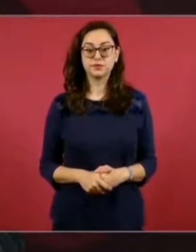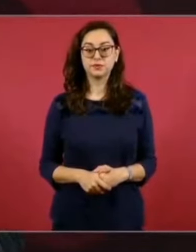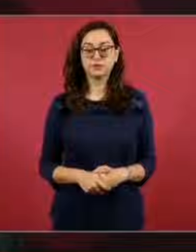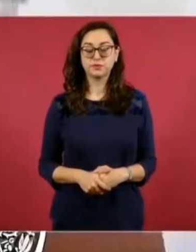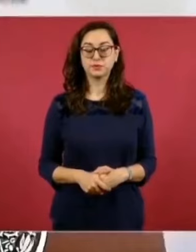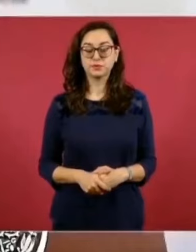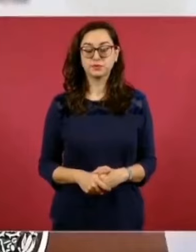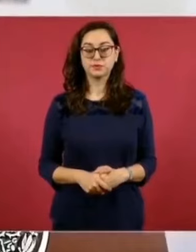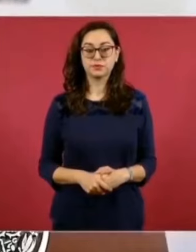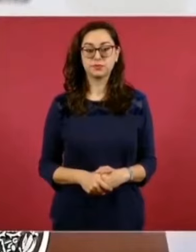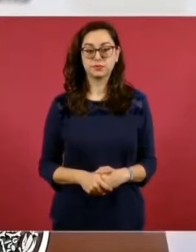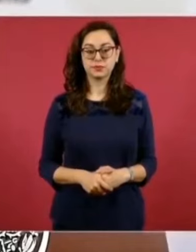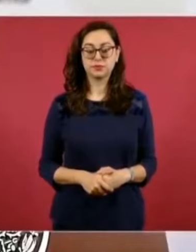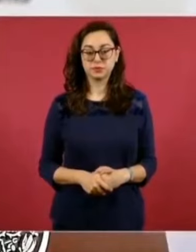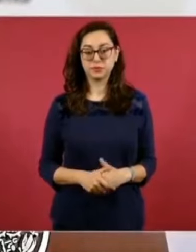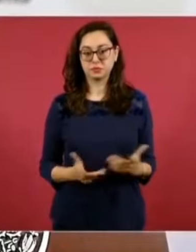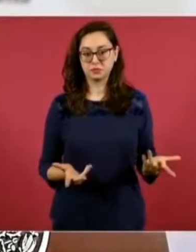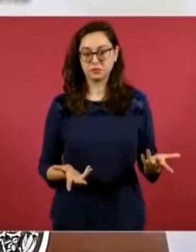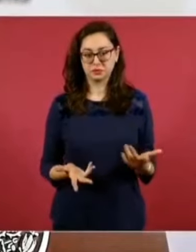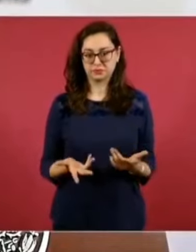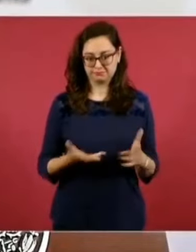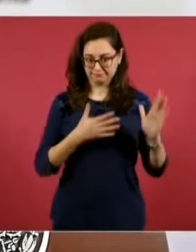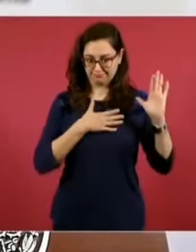porque hicimos ese compromiso,